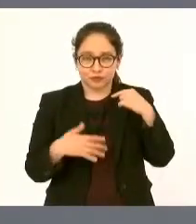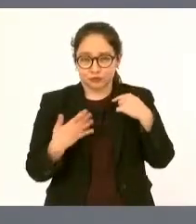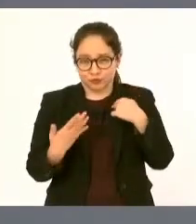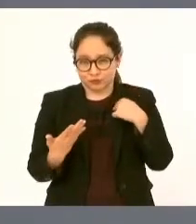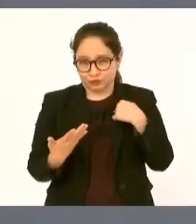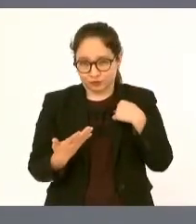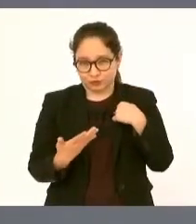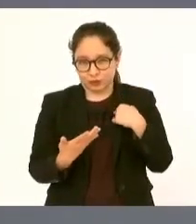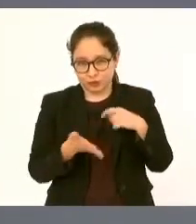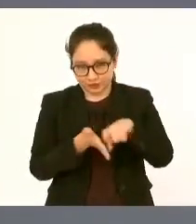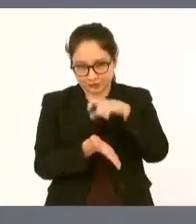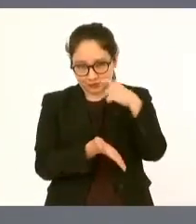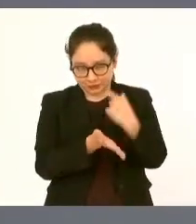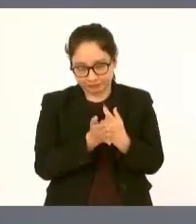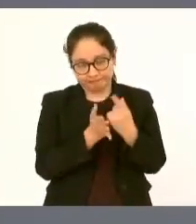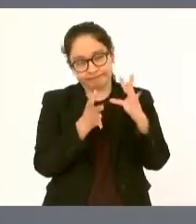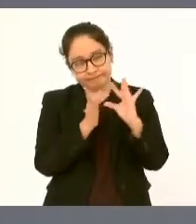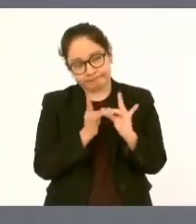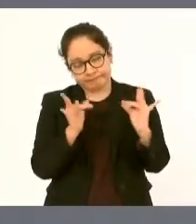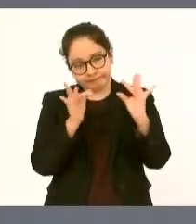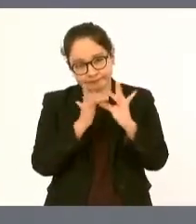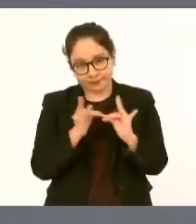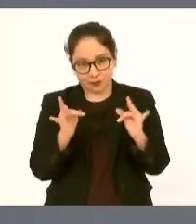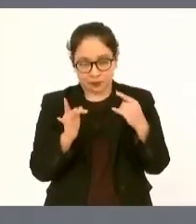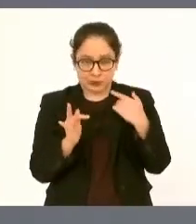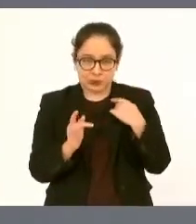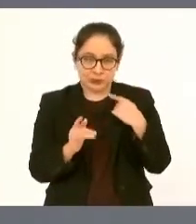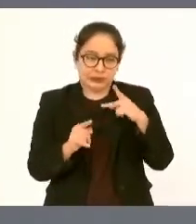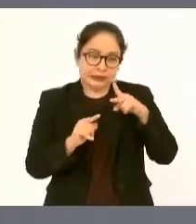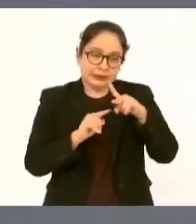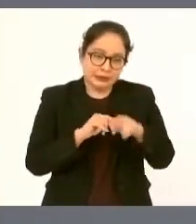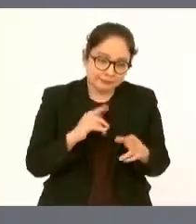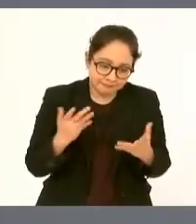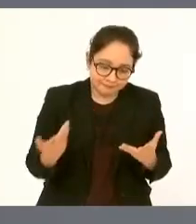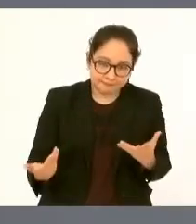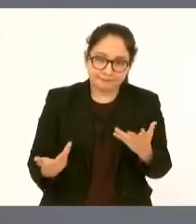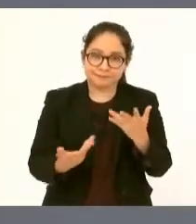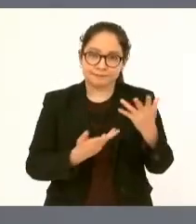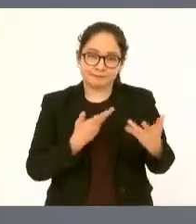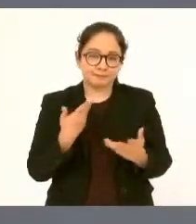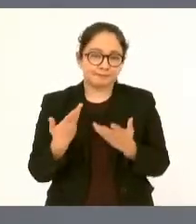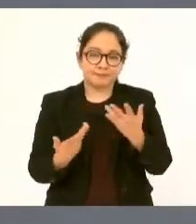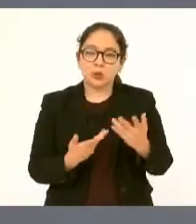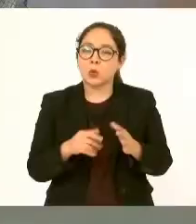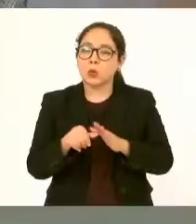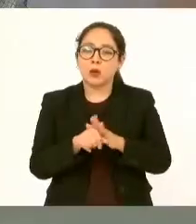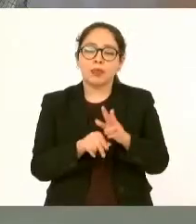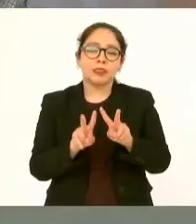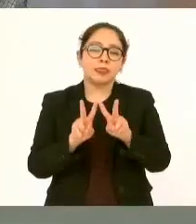pude yo hacer en mi intervención alusión